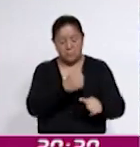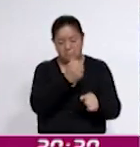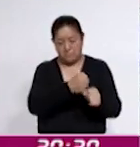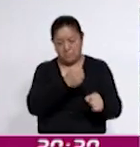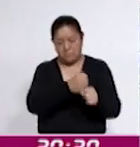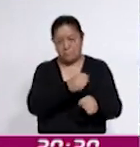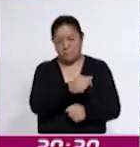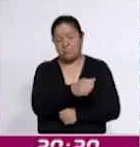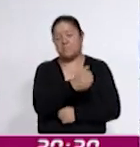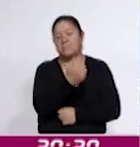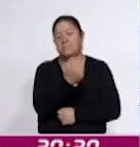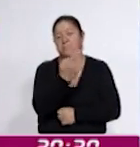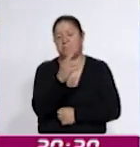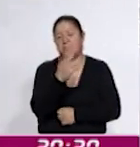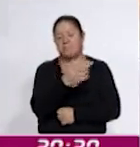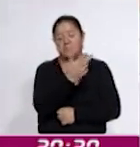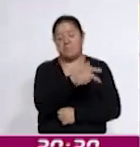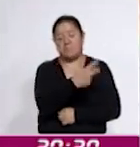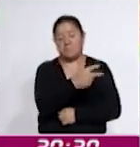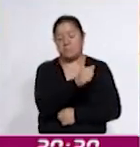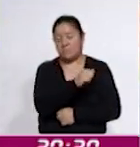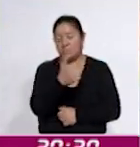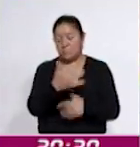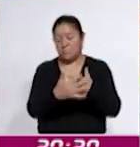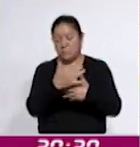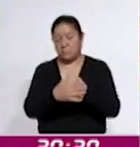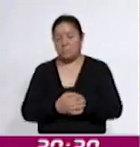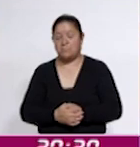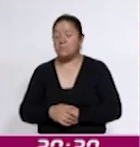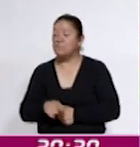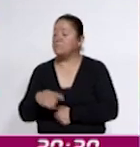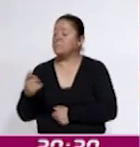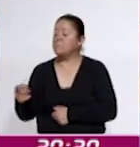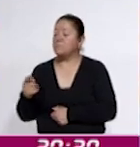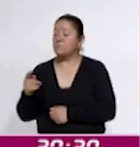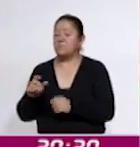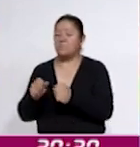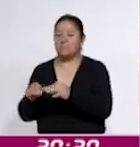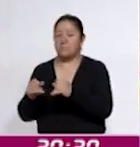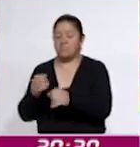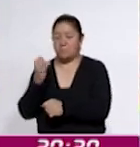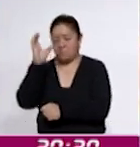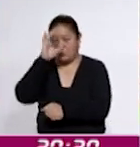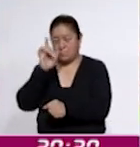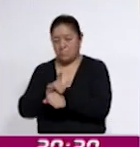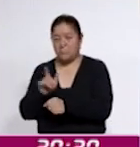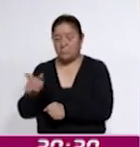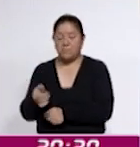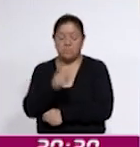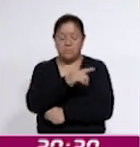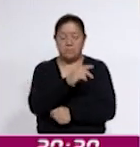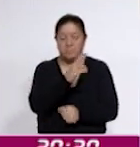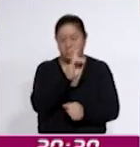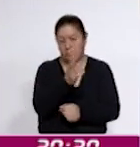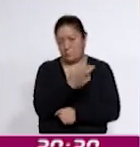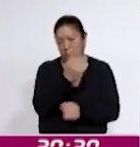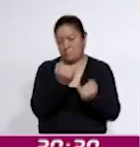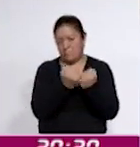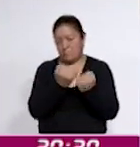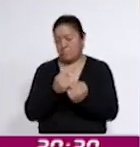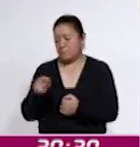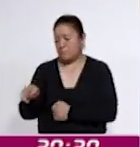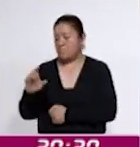llevará a cabo del 13 al 15 de noviembre en las instalaciones de la Colmena en el Palacio de la Cultura, así como en la propia universidad. El coordinador de la